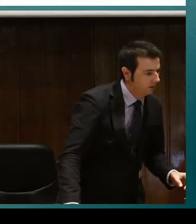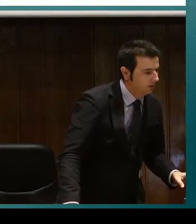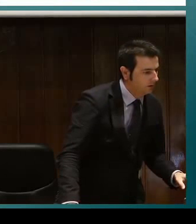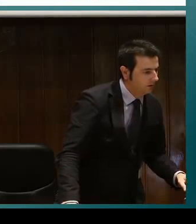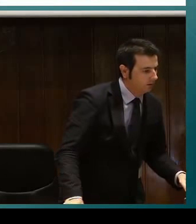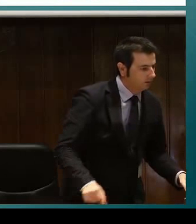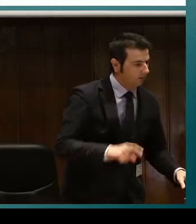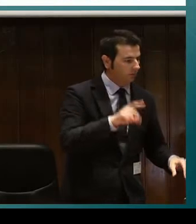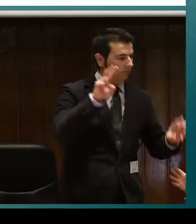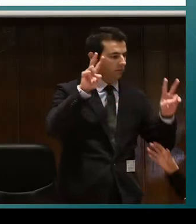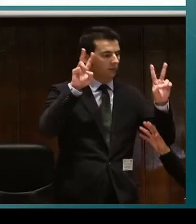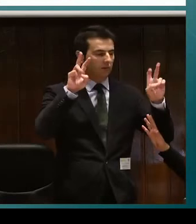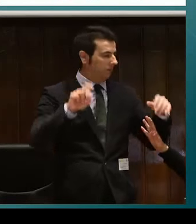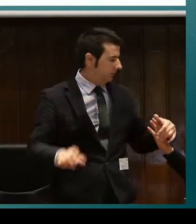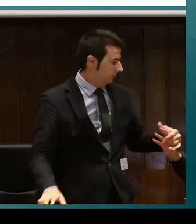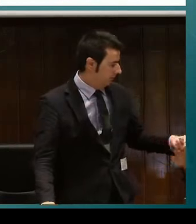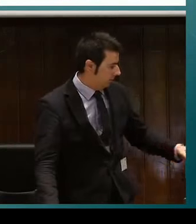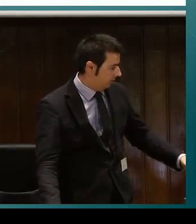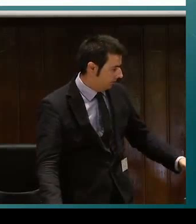entendiendo y comunicando.